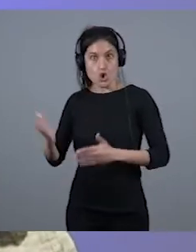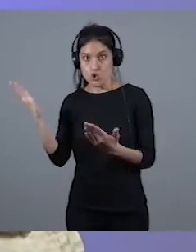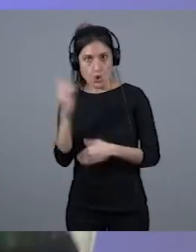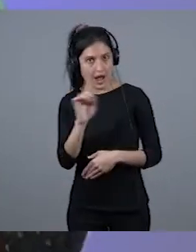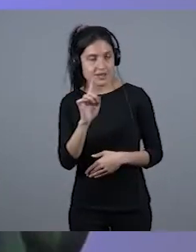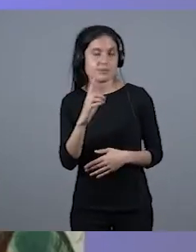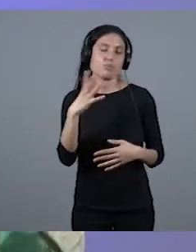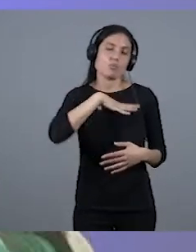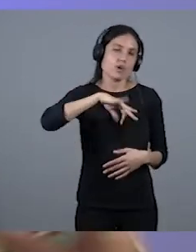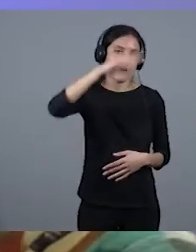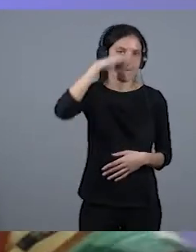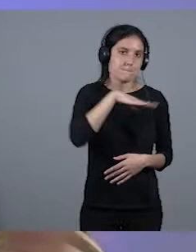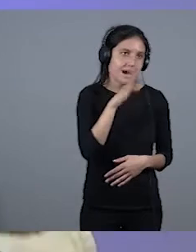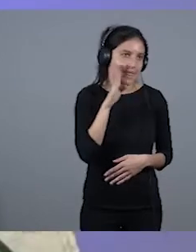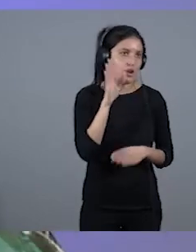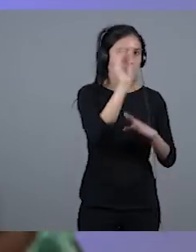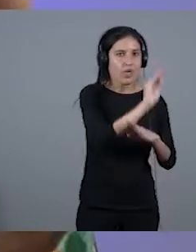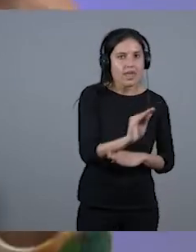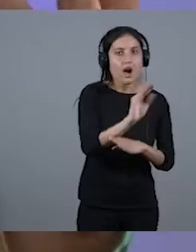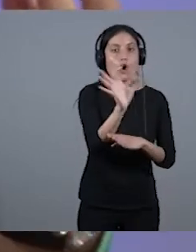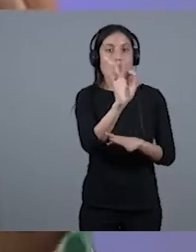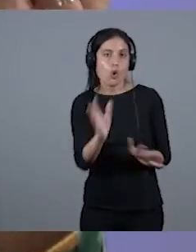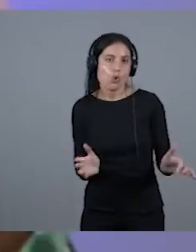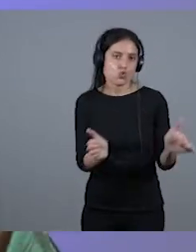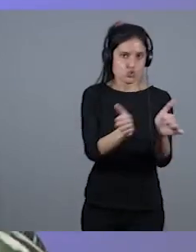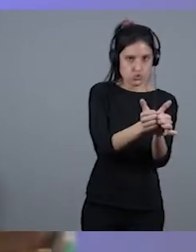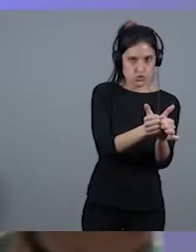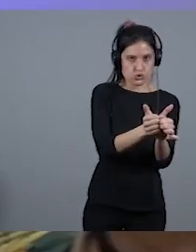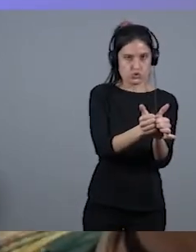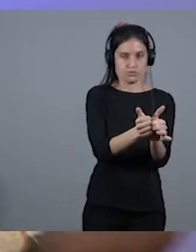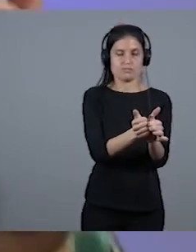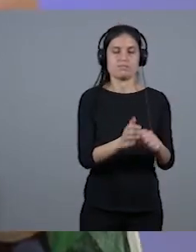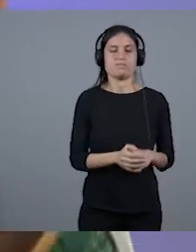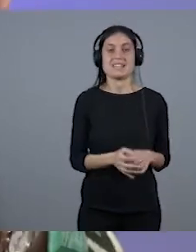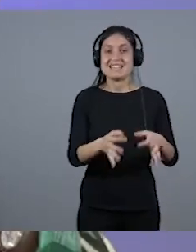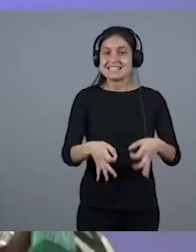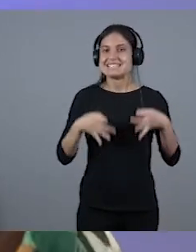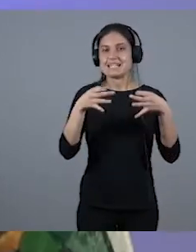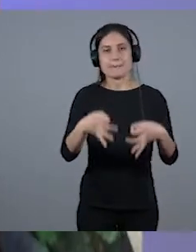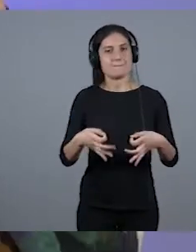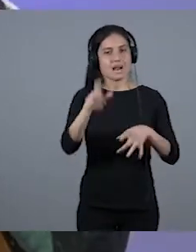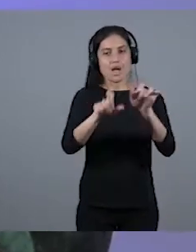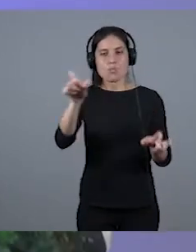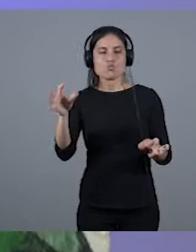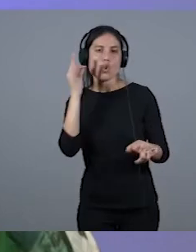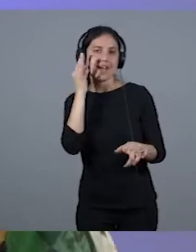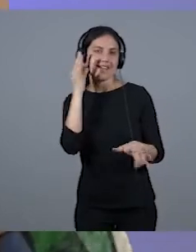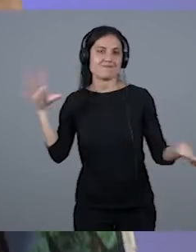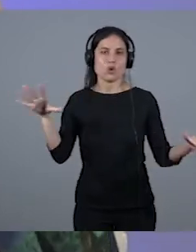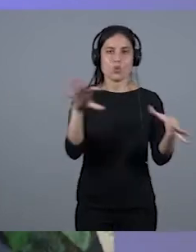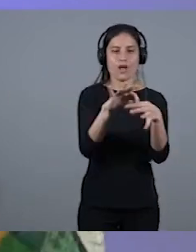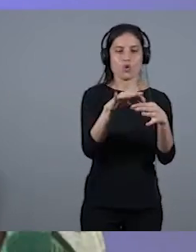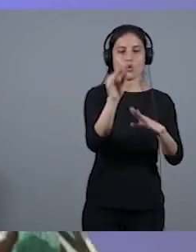cuidar a tus padres, de estar con tus padres, con lo cual siempre tenemos esa condición de cuidadora, de estar en todo,